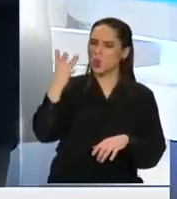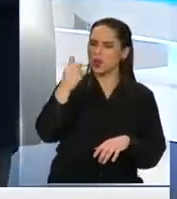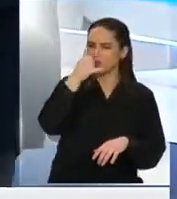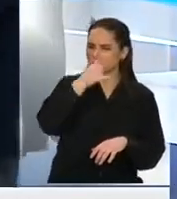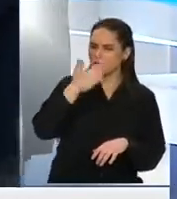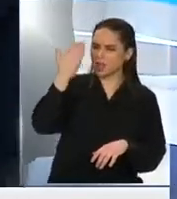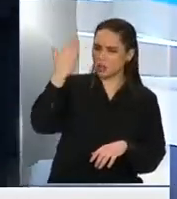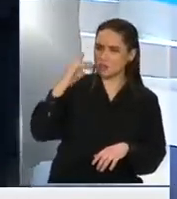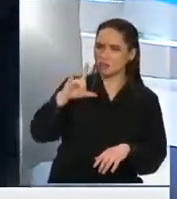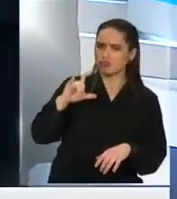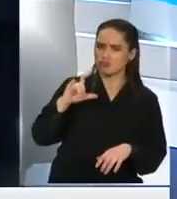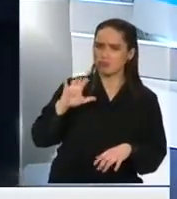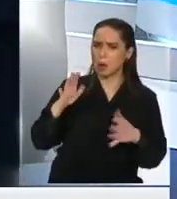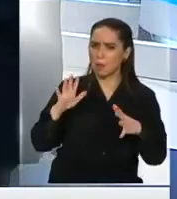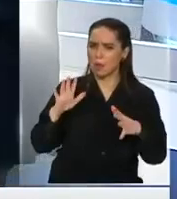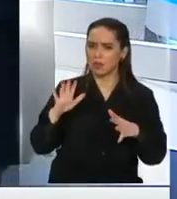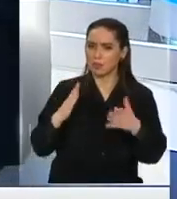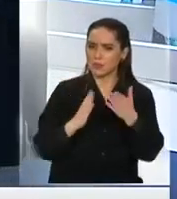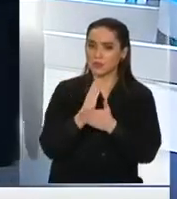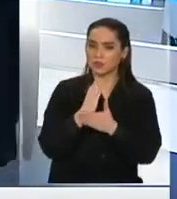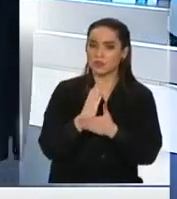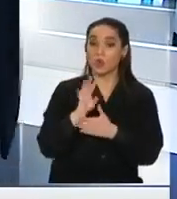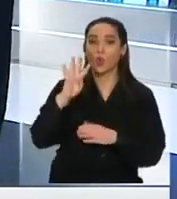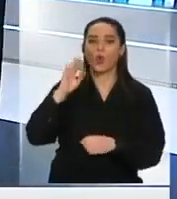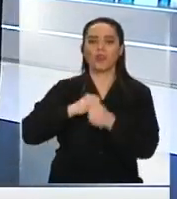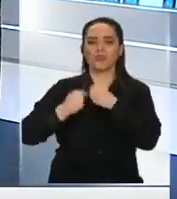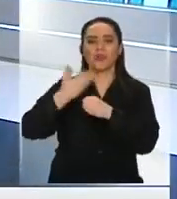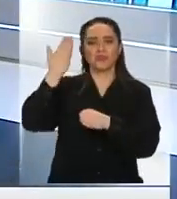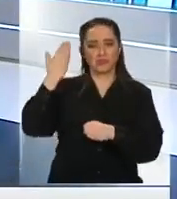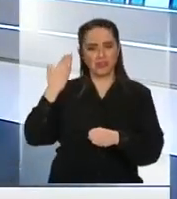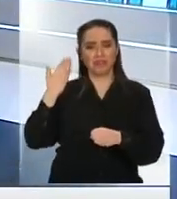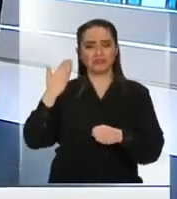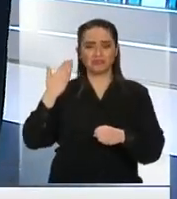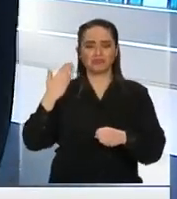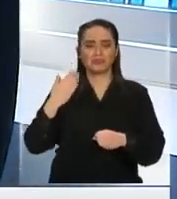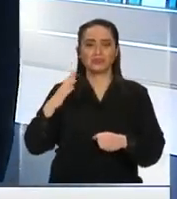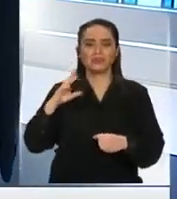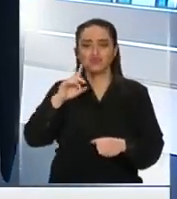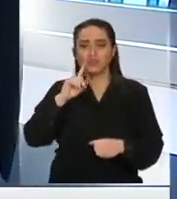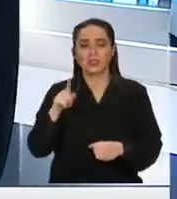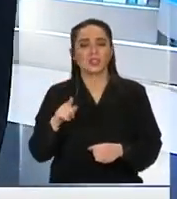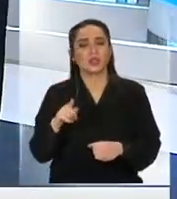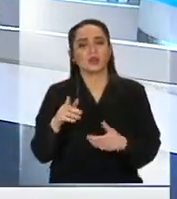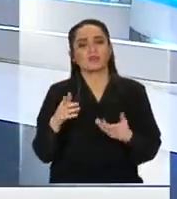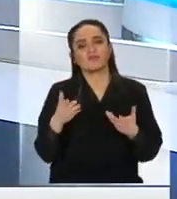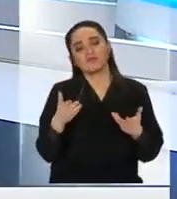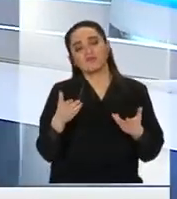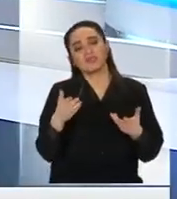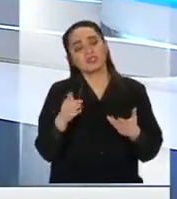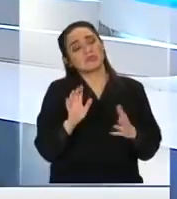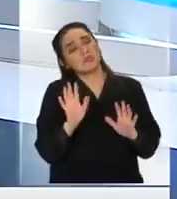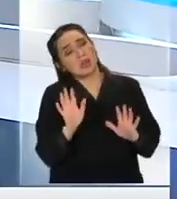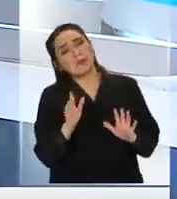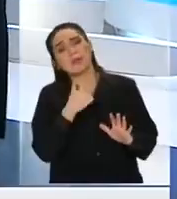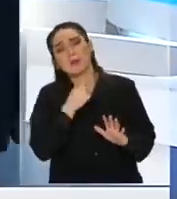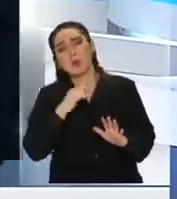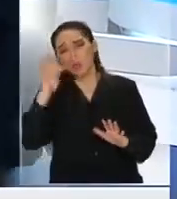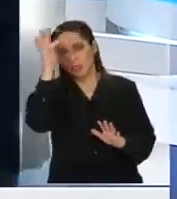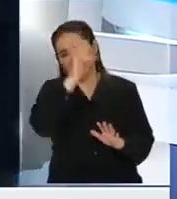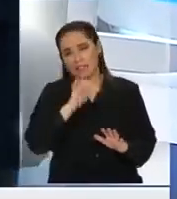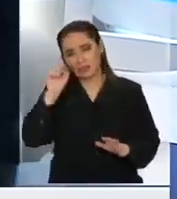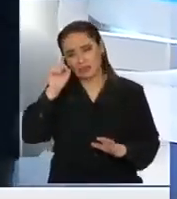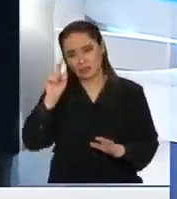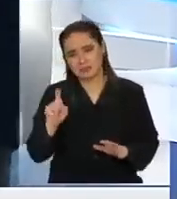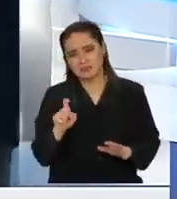Unos 3, 4 años. ¿Y te gusta? ¿Te acomoda? No es el que más me acomoda. La verdad es que yo soy amigo mucho más de Facebook